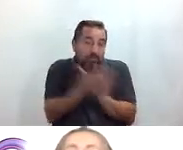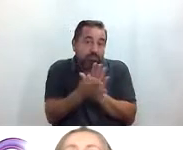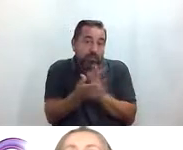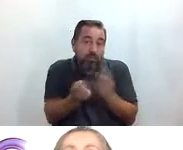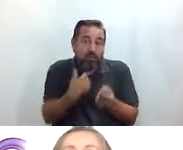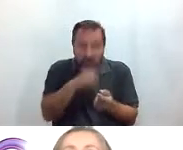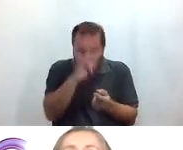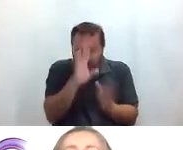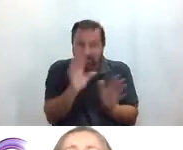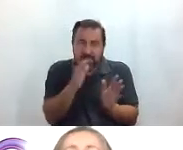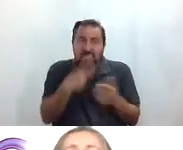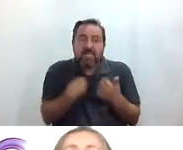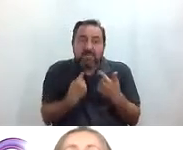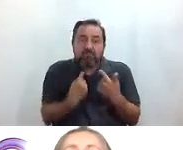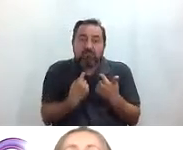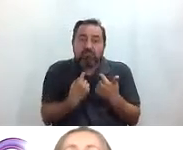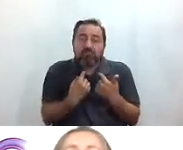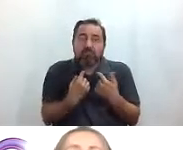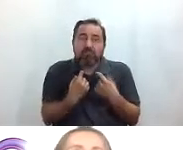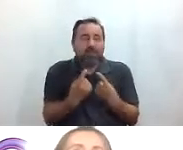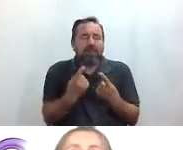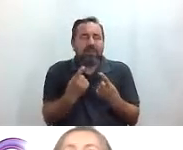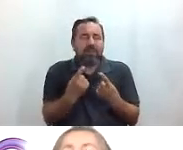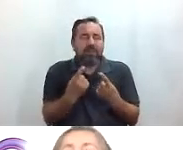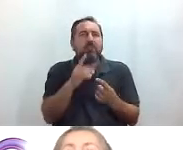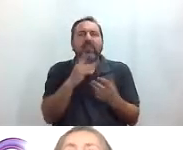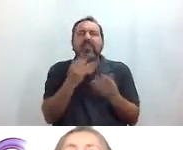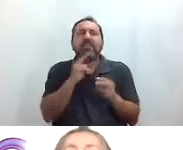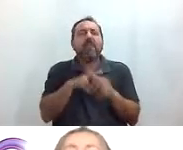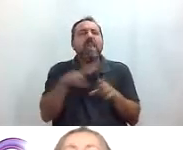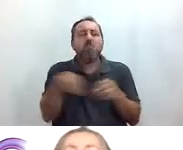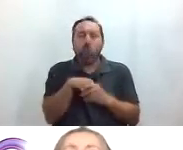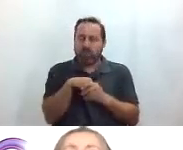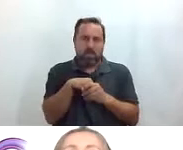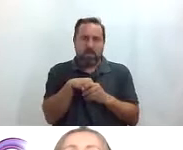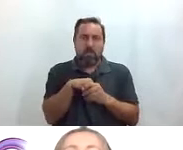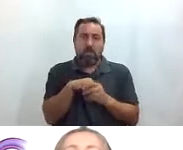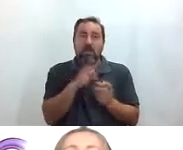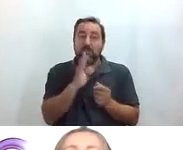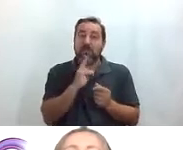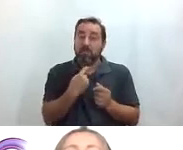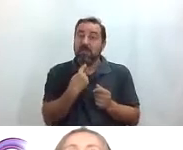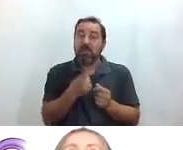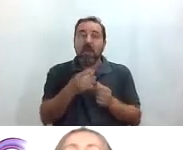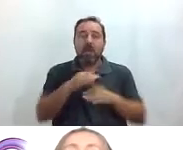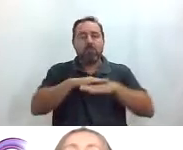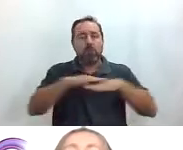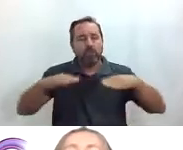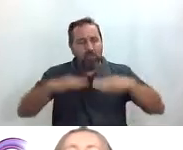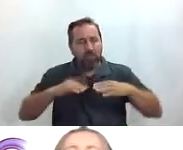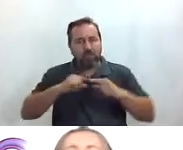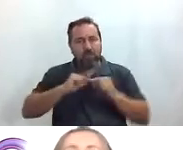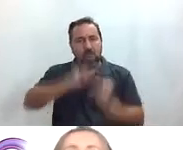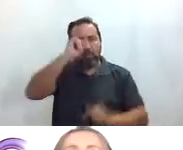sorprendió yo creo que es la primera que vi tan tan inclusiva por lo que decía Iván porque tiene mostradores a distintas